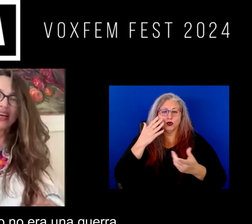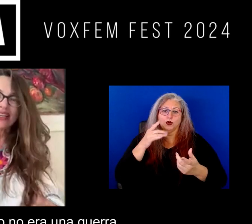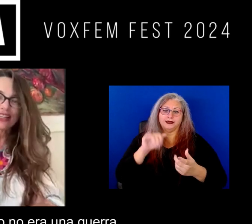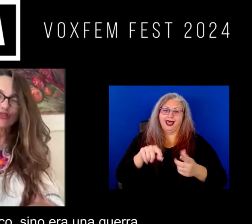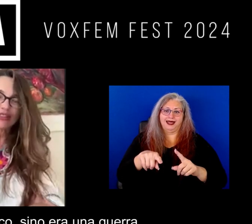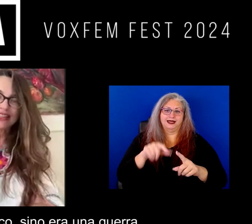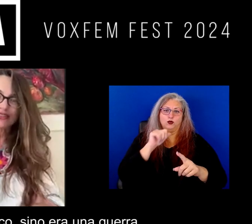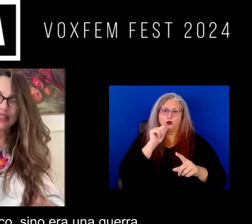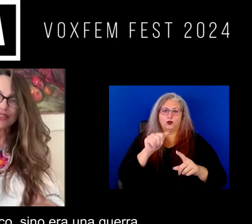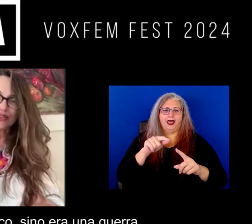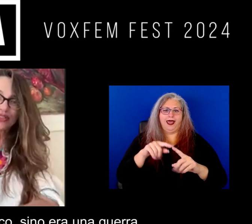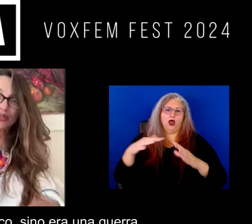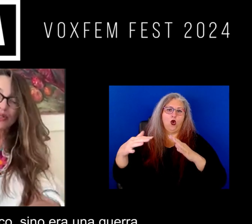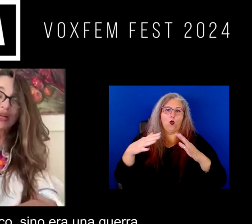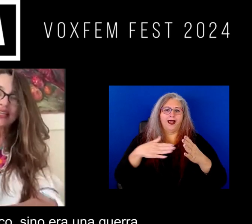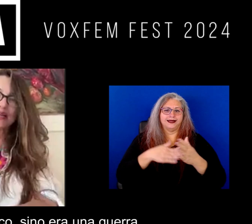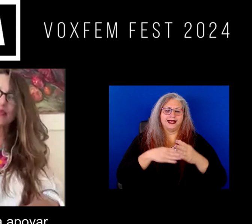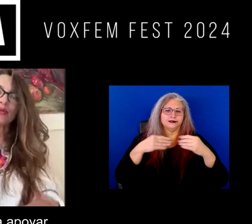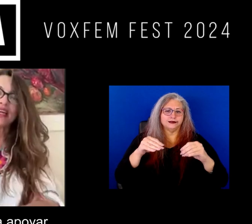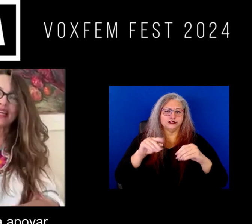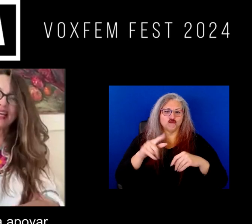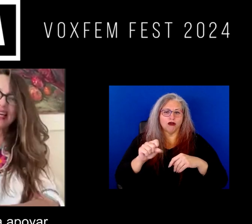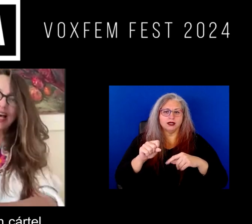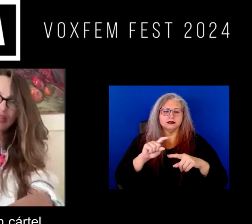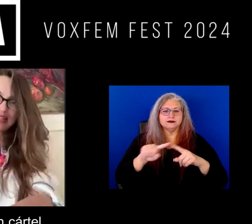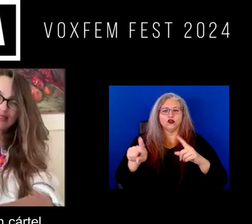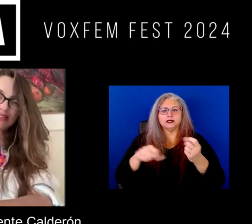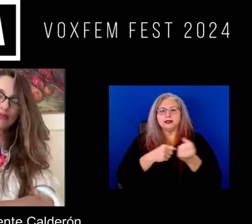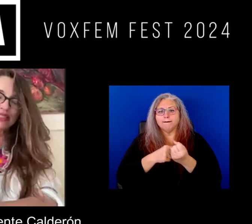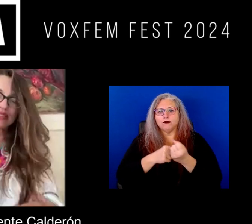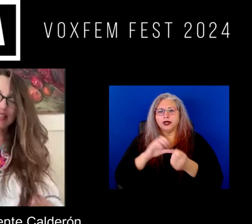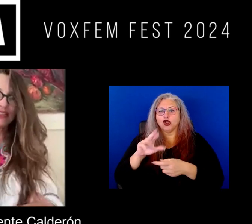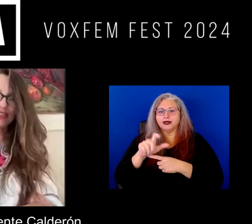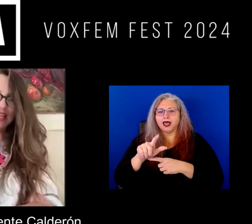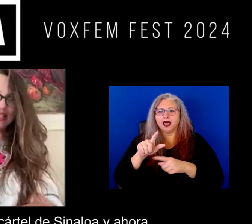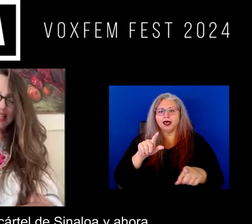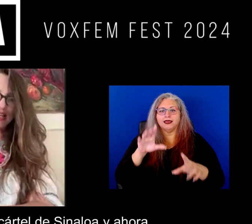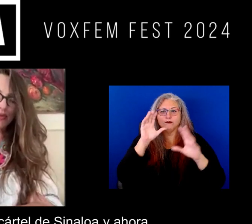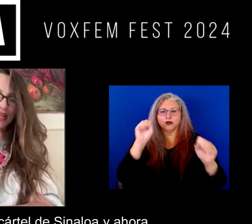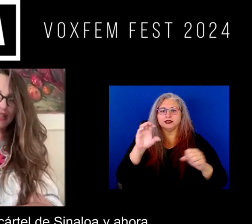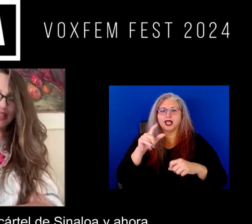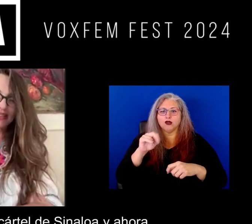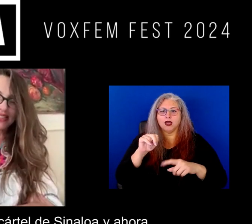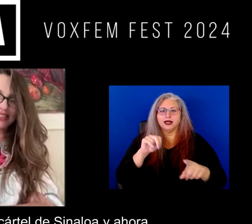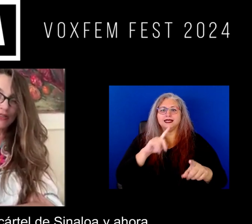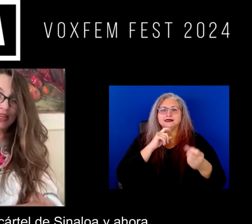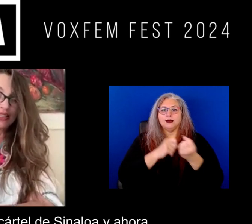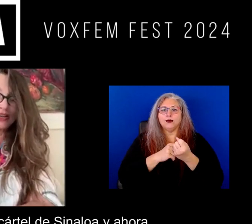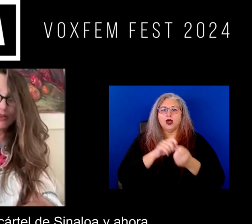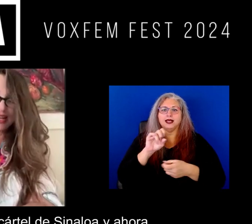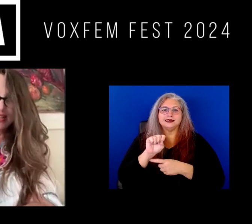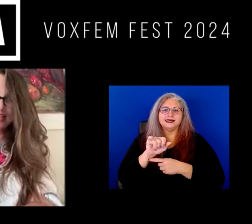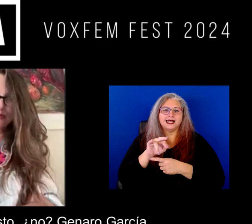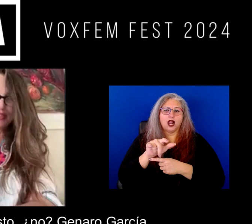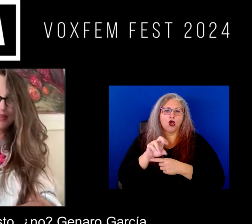eso no era una guerra contra el narcotráfico sino era una guerra para apoyar a un cártel. El presidente Calderón estaba apoyando al cártel de Sinaloa y